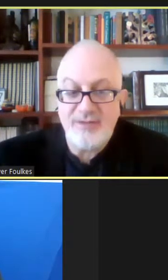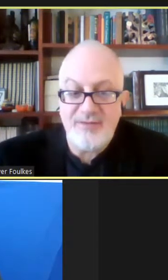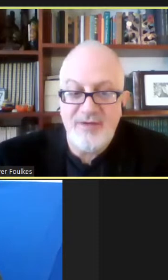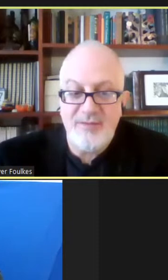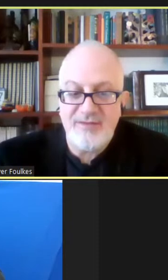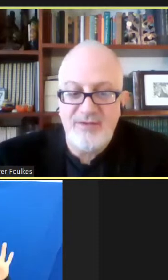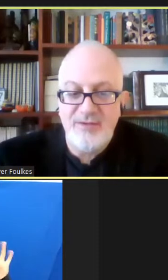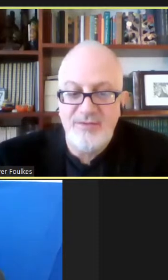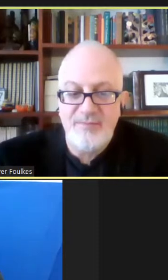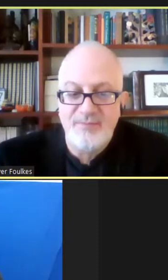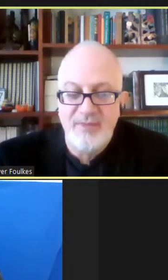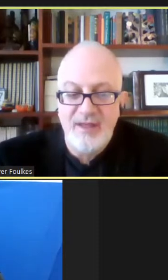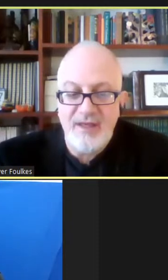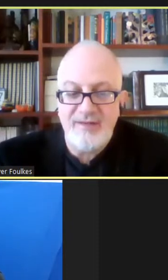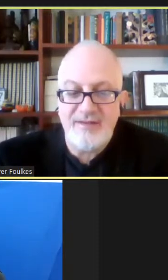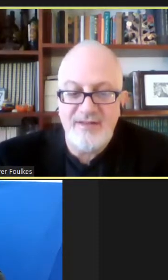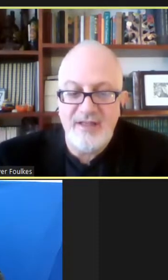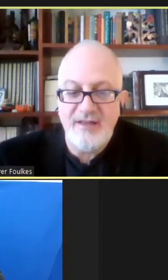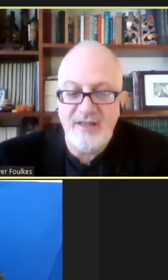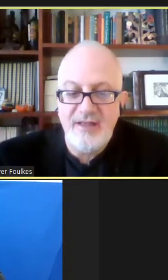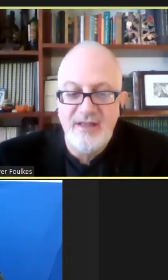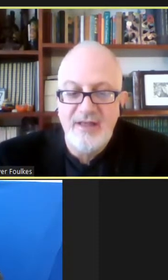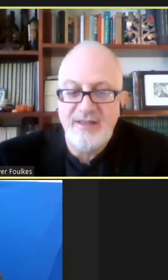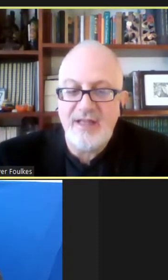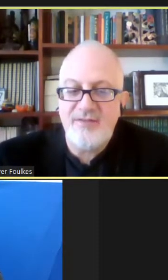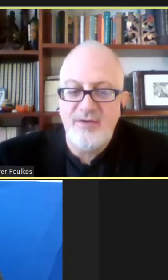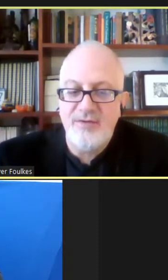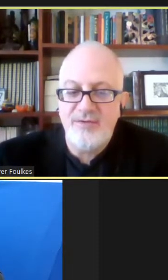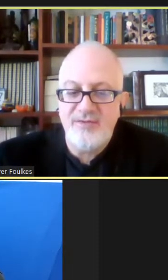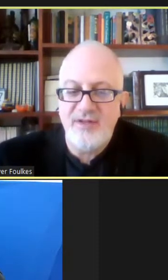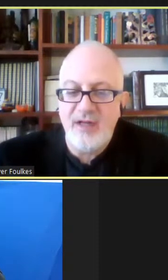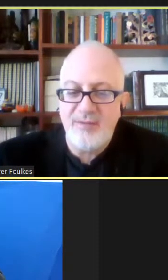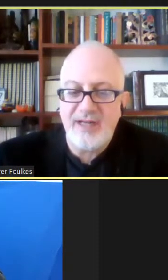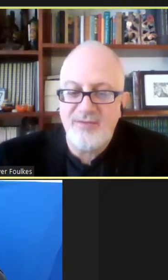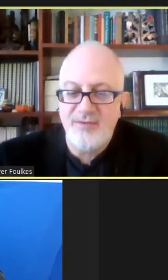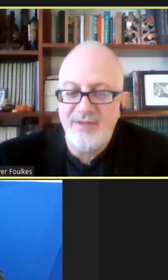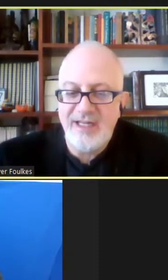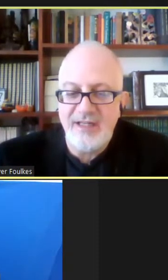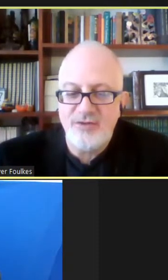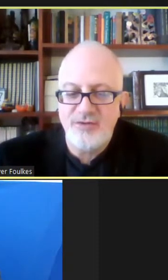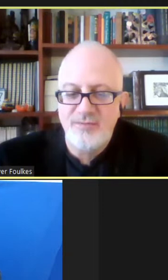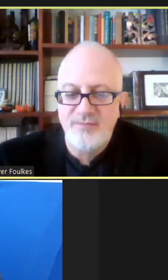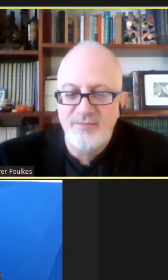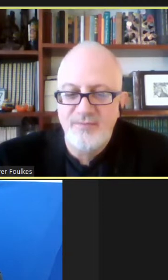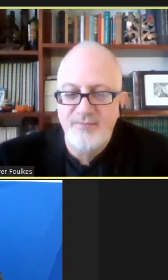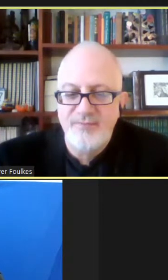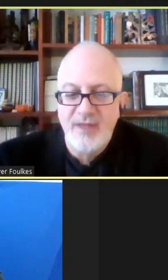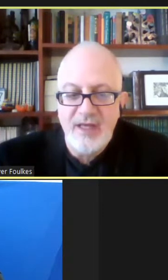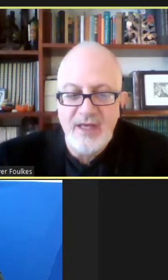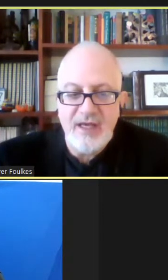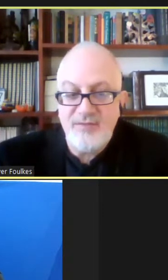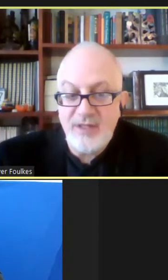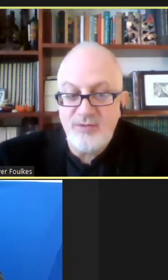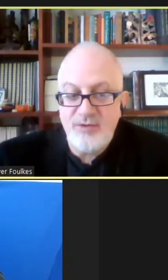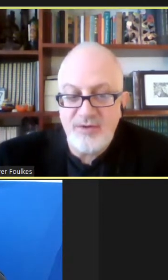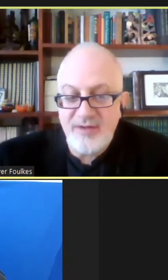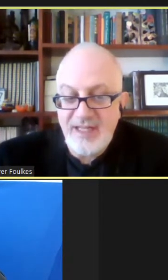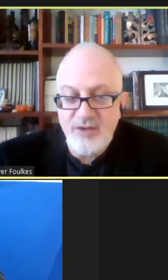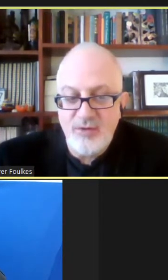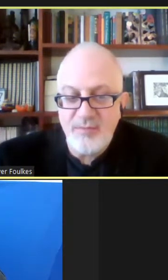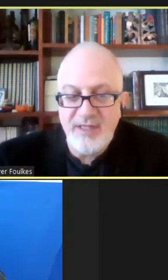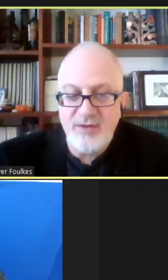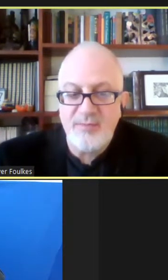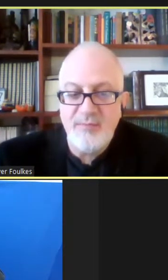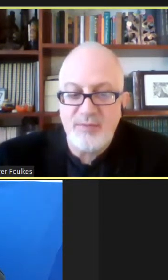La otra afirmación es la siguiente, nació sin el brazo derecho. Es un autor